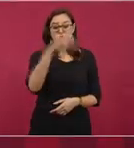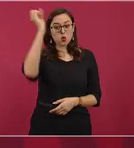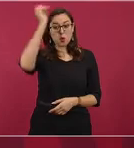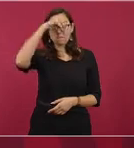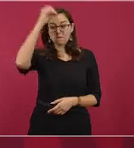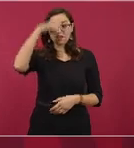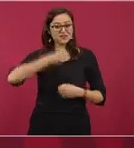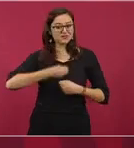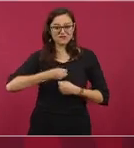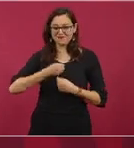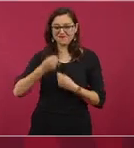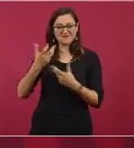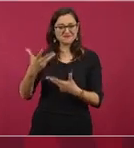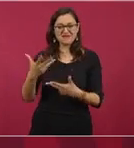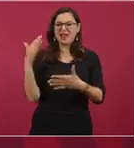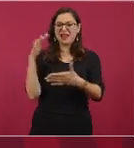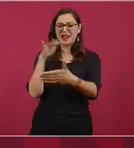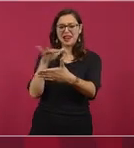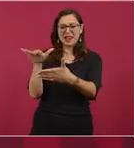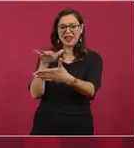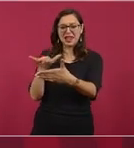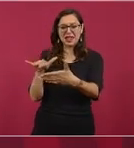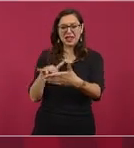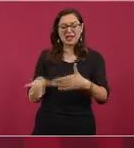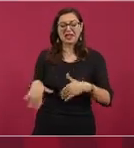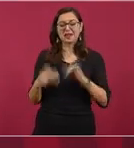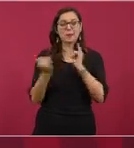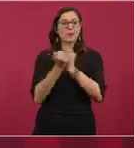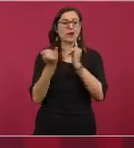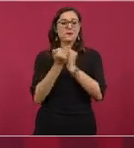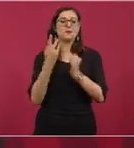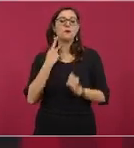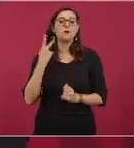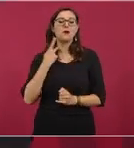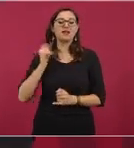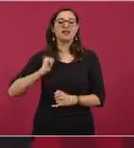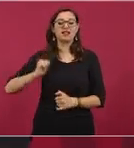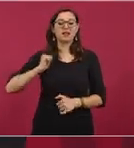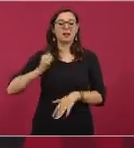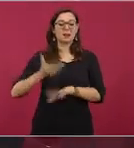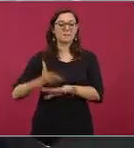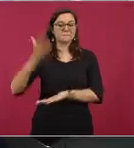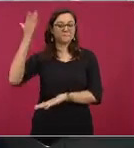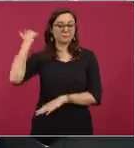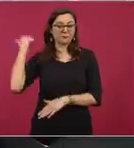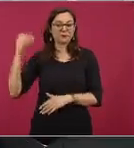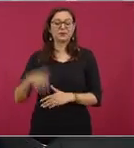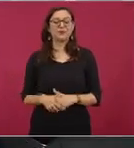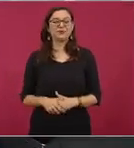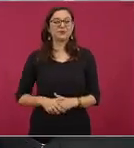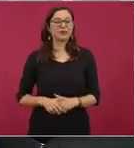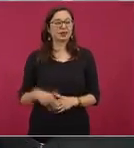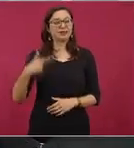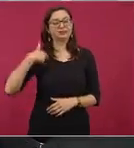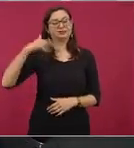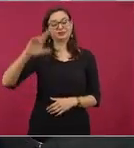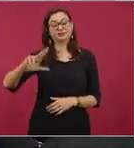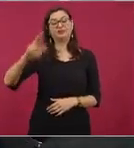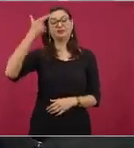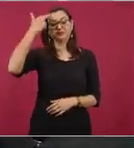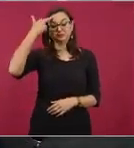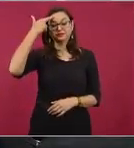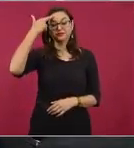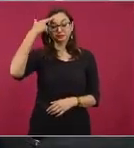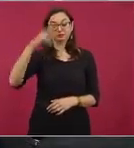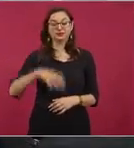una vez este, me tocó ver a un presidente leyendo